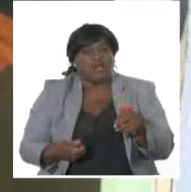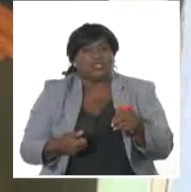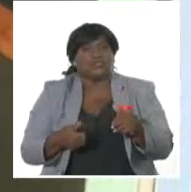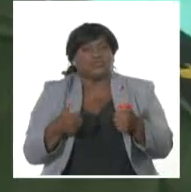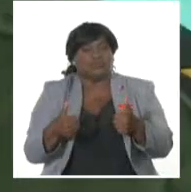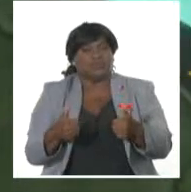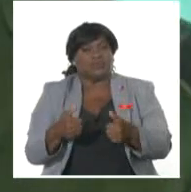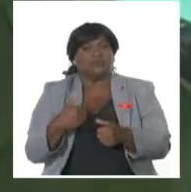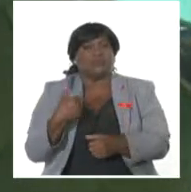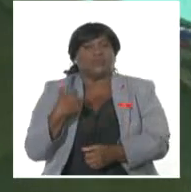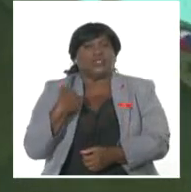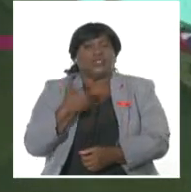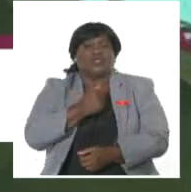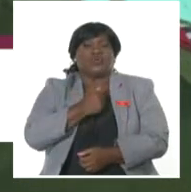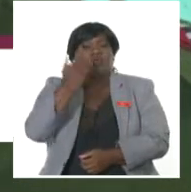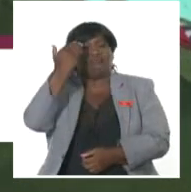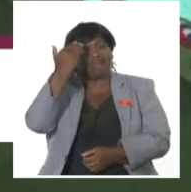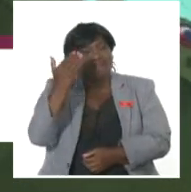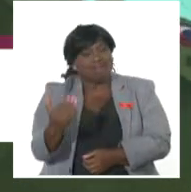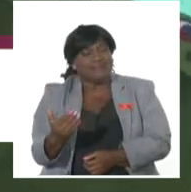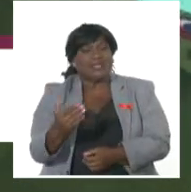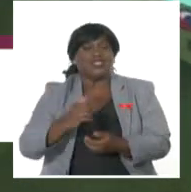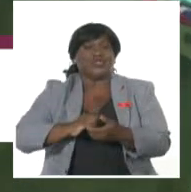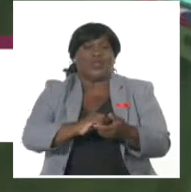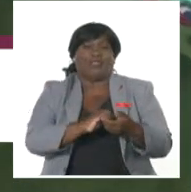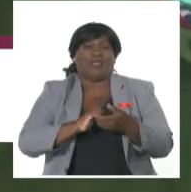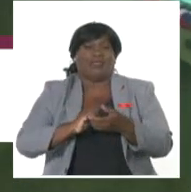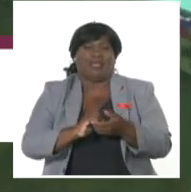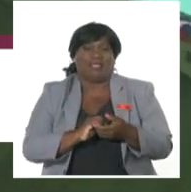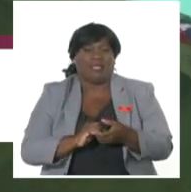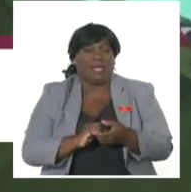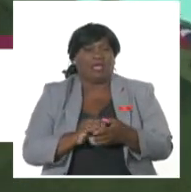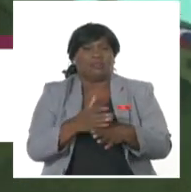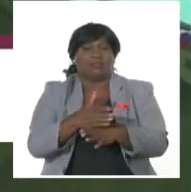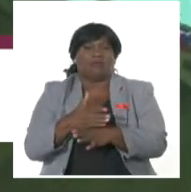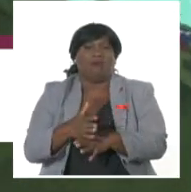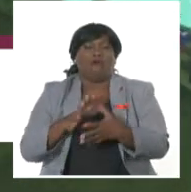toda la muestra de solidaridad que hemos recibido por diferentes días